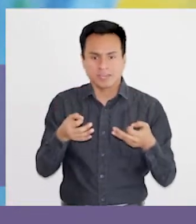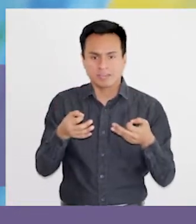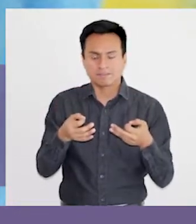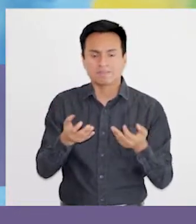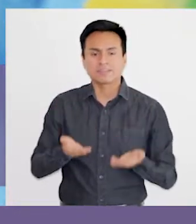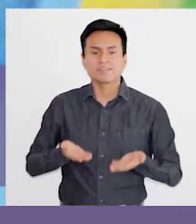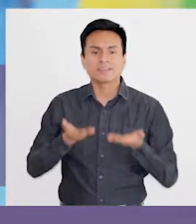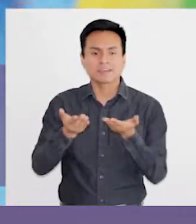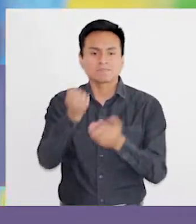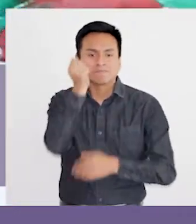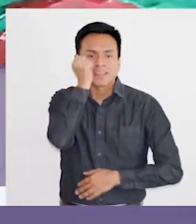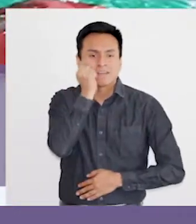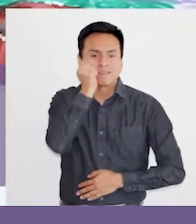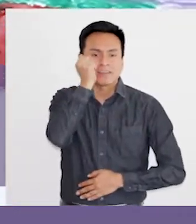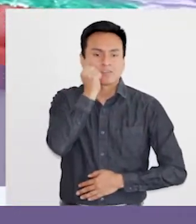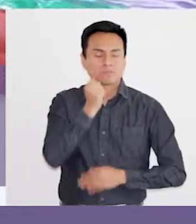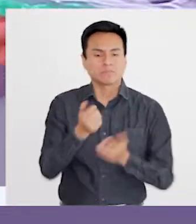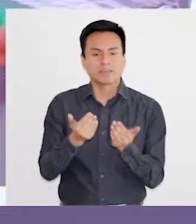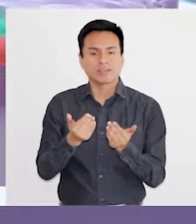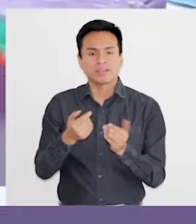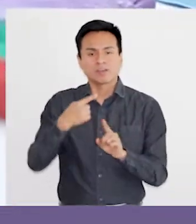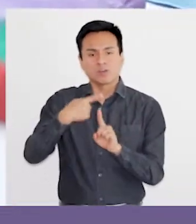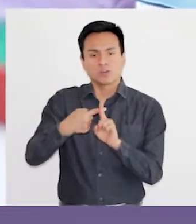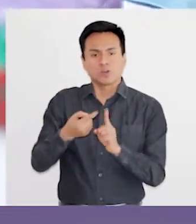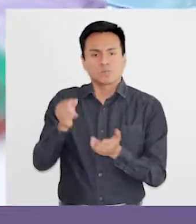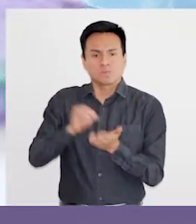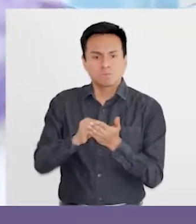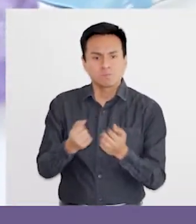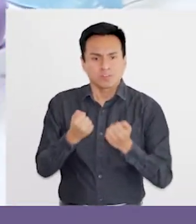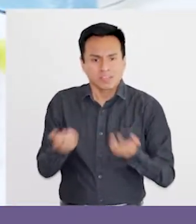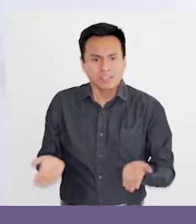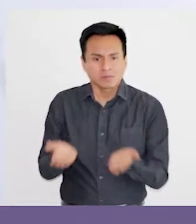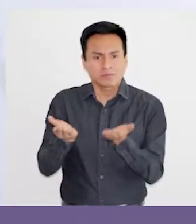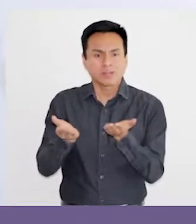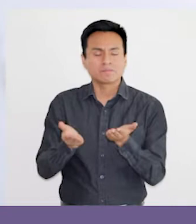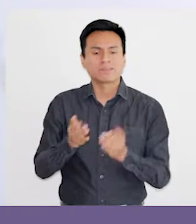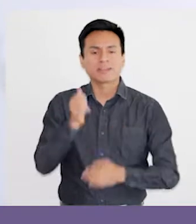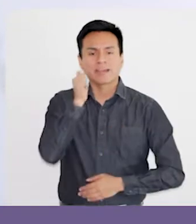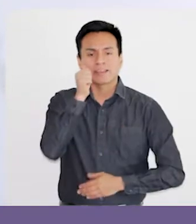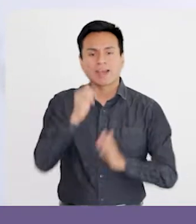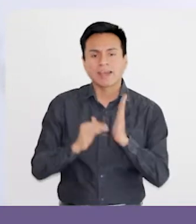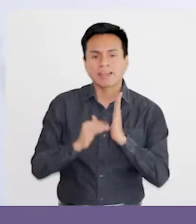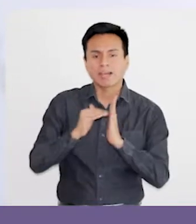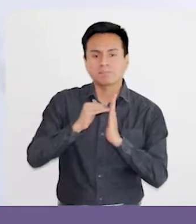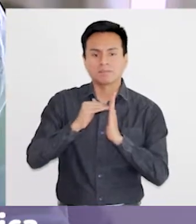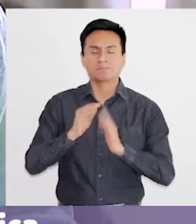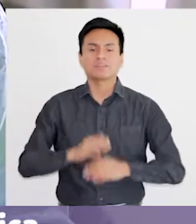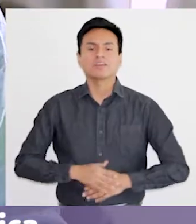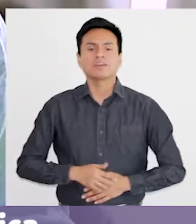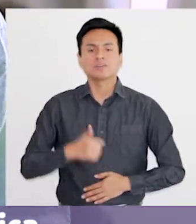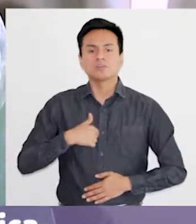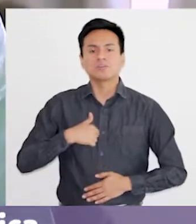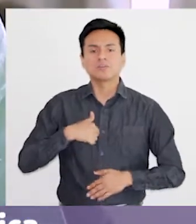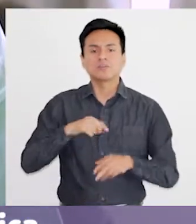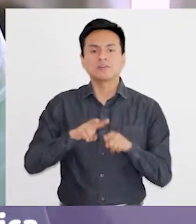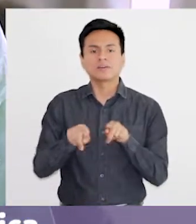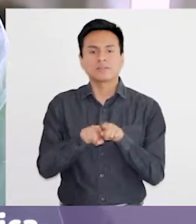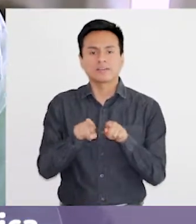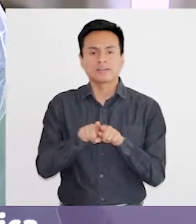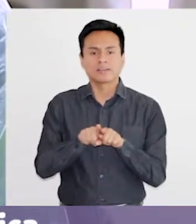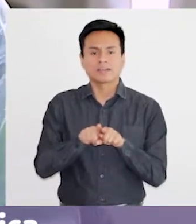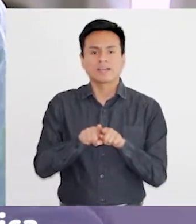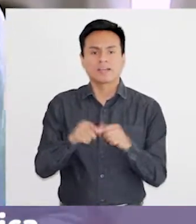seguridad, requieren afecto, requieren refuerzo positivo para pasar cada día una etapa. Lo que hago día a día